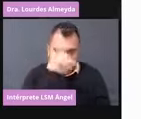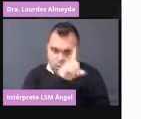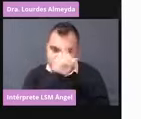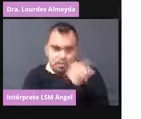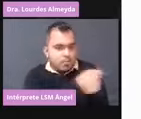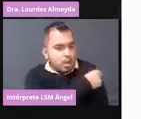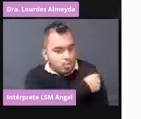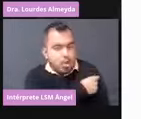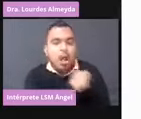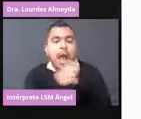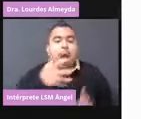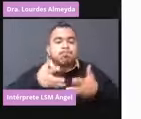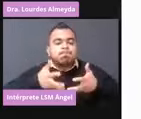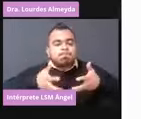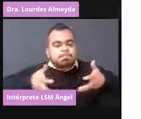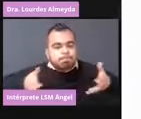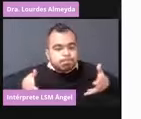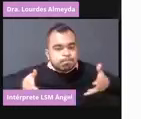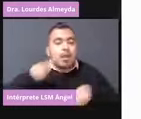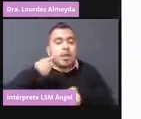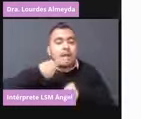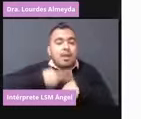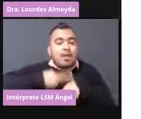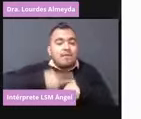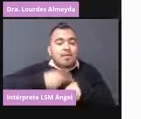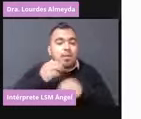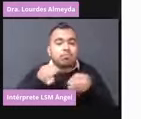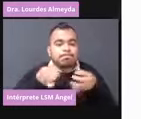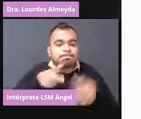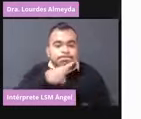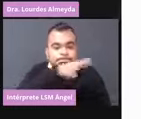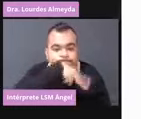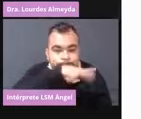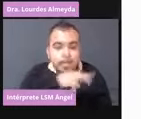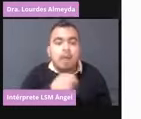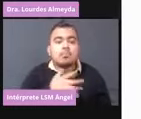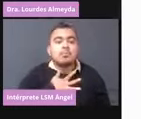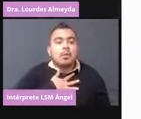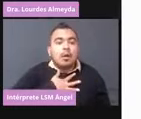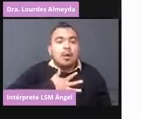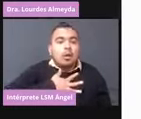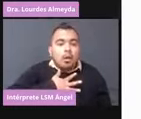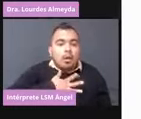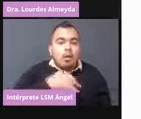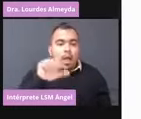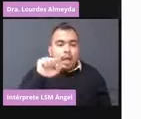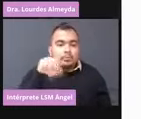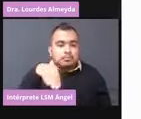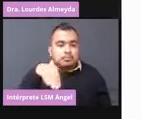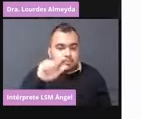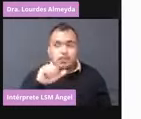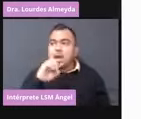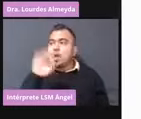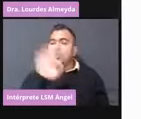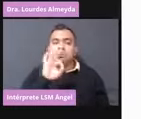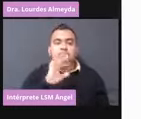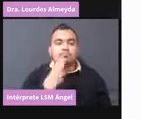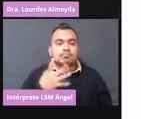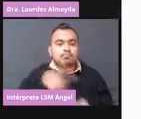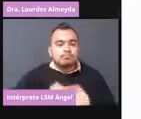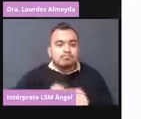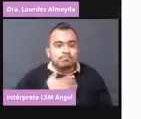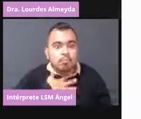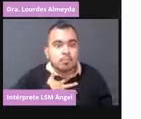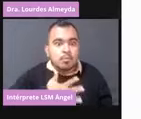cardiovasculares. Aquí no está asma, pero asmáticos, enfermedades que son respiratorias como el asma, diabetes,